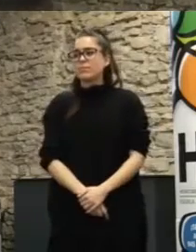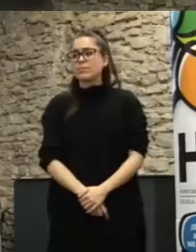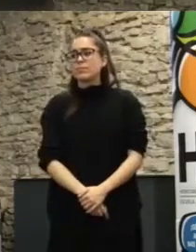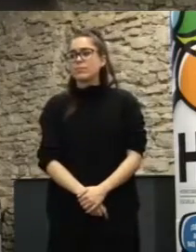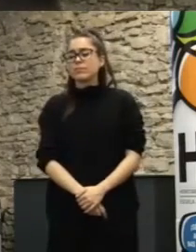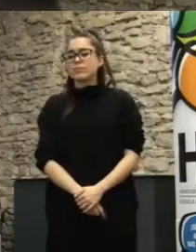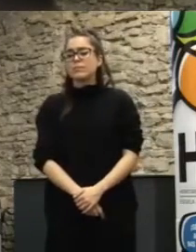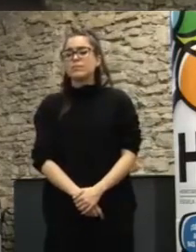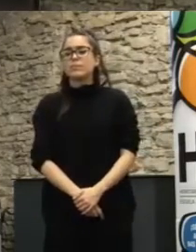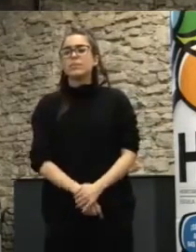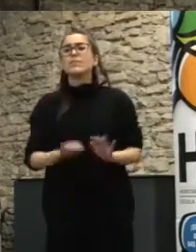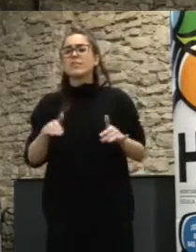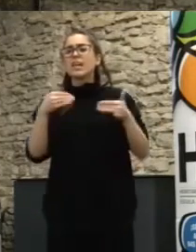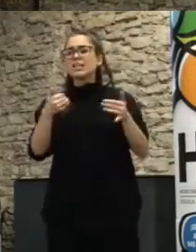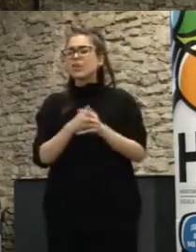fundamental la generación de equipo